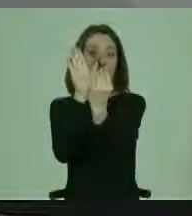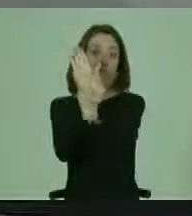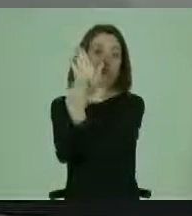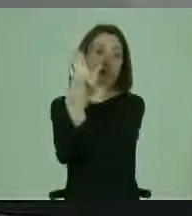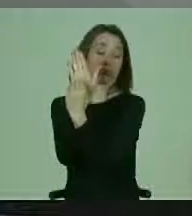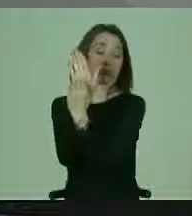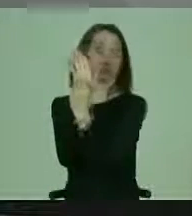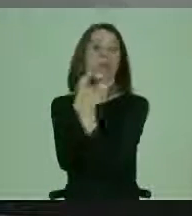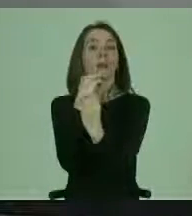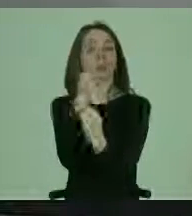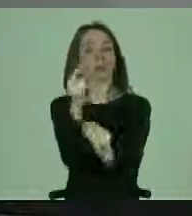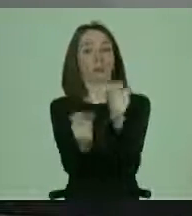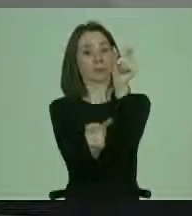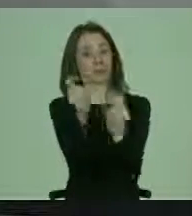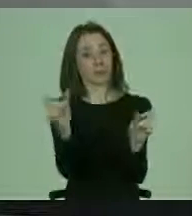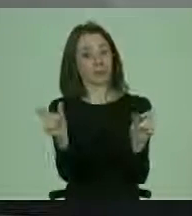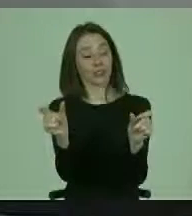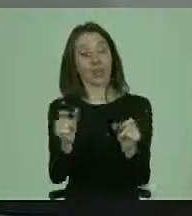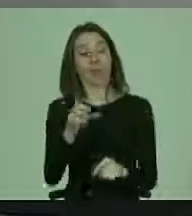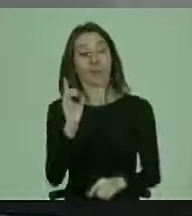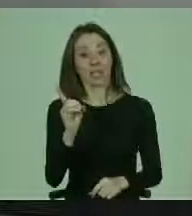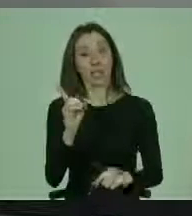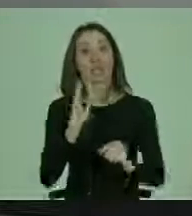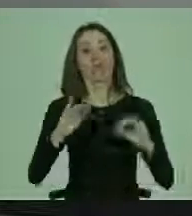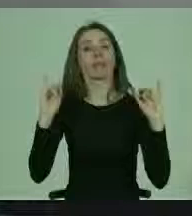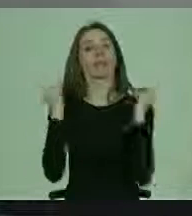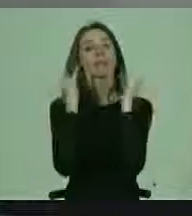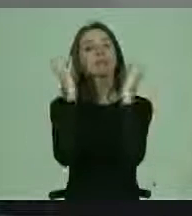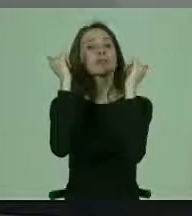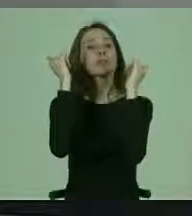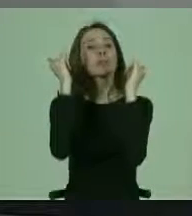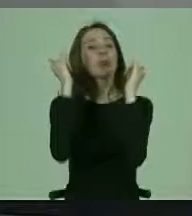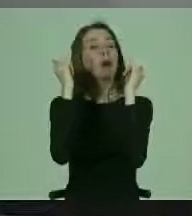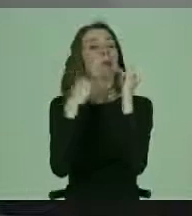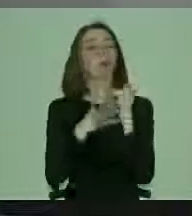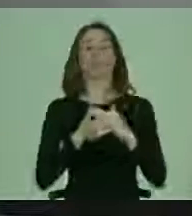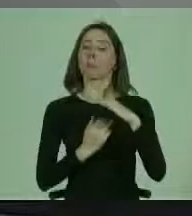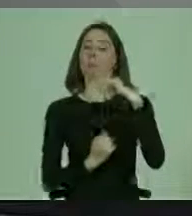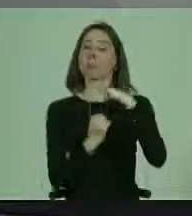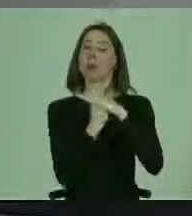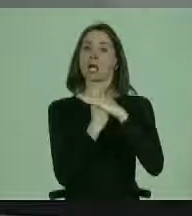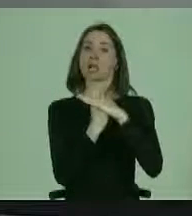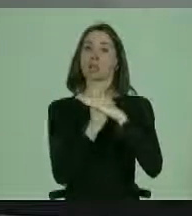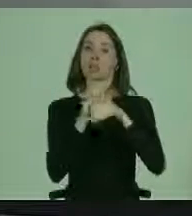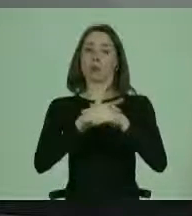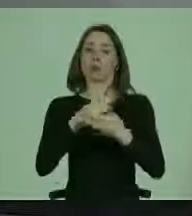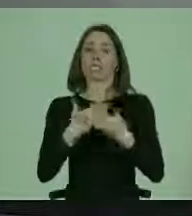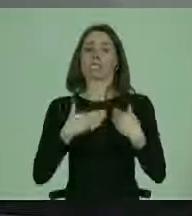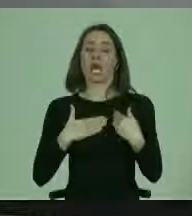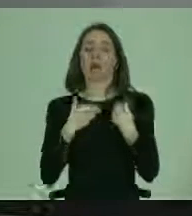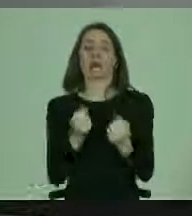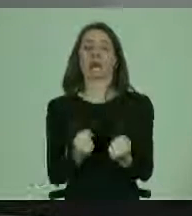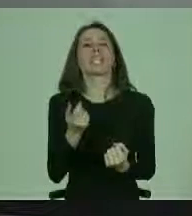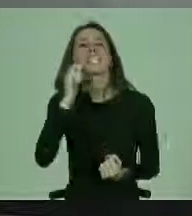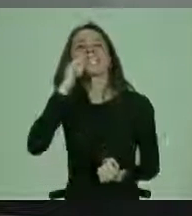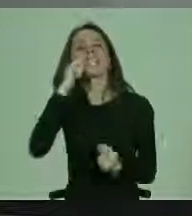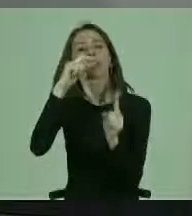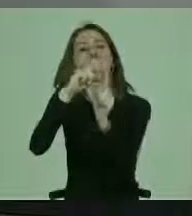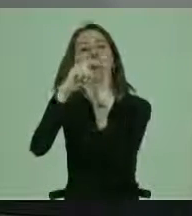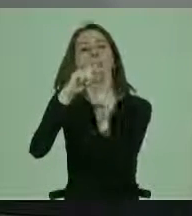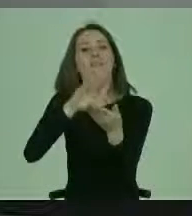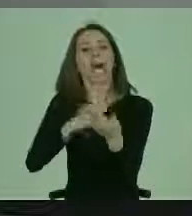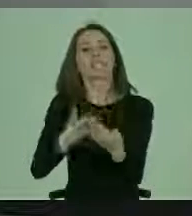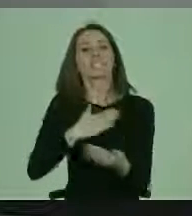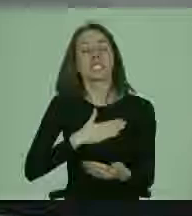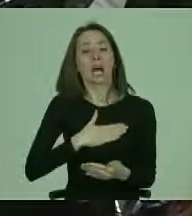las personas con discapacidad deberán gozar del máximo de salud posible. ¿Qué es la salud? Eso está